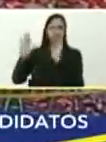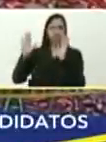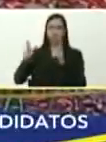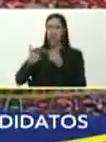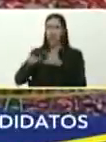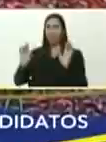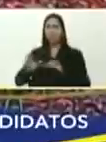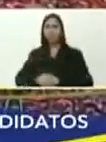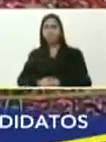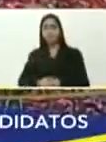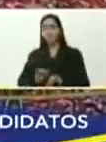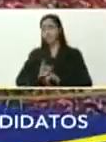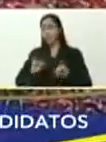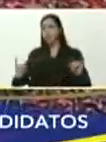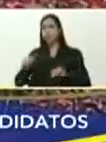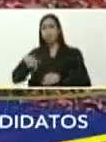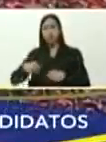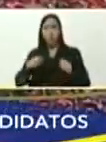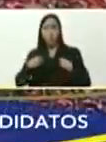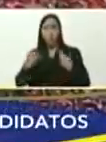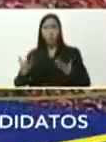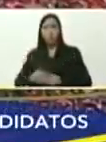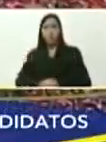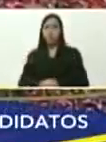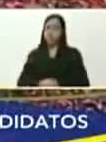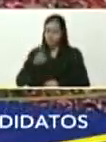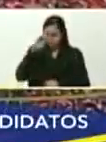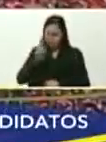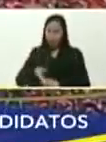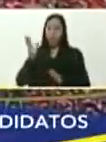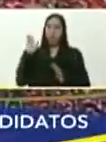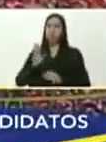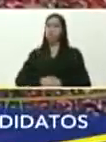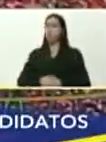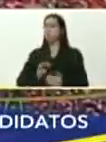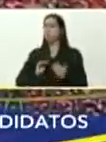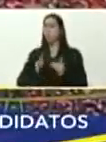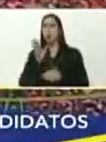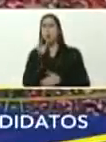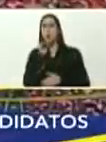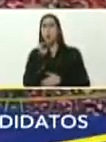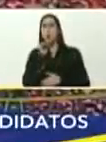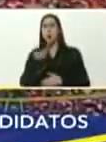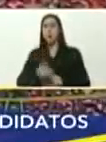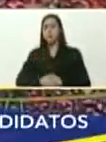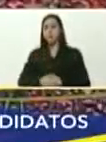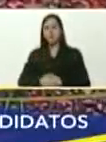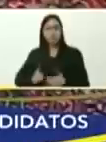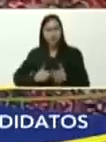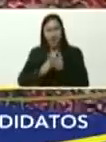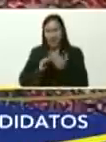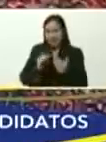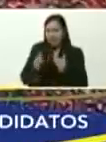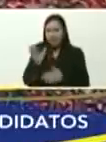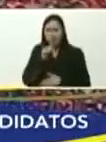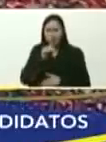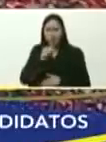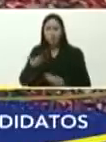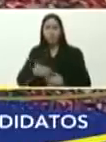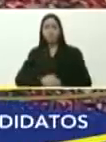ya él trascendió, vida, tiene un poco, de respeto, es que no tienen moral, no tienen límites éticos, morales,